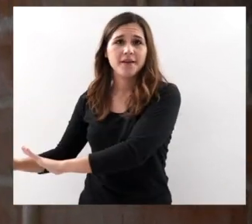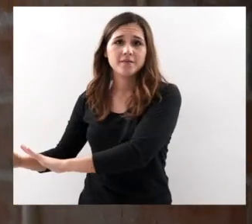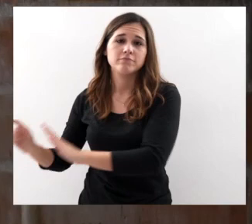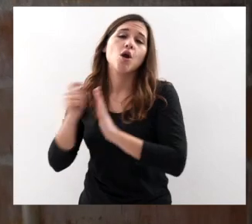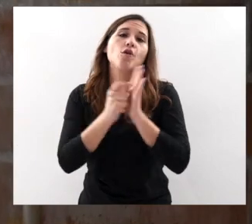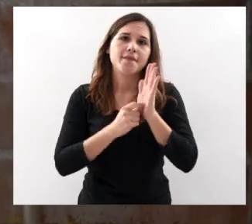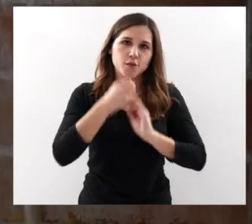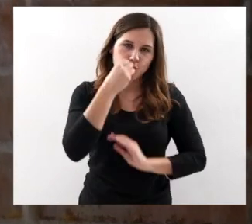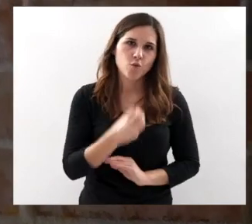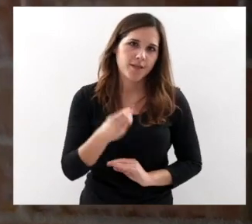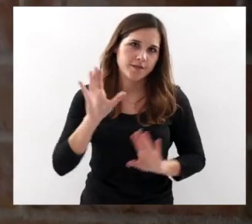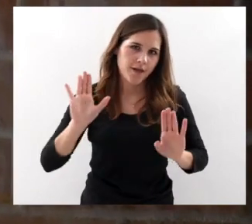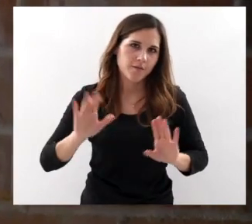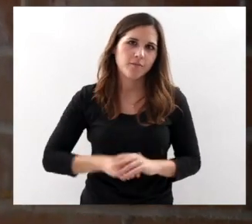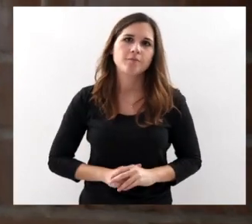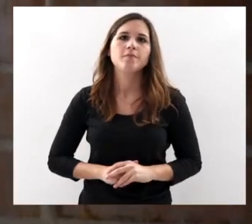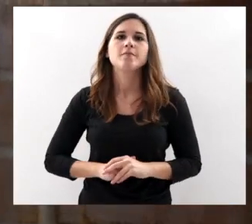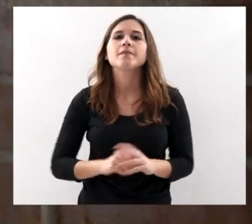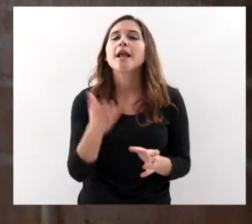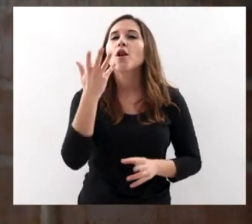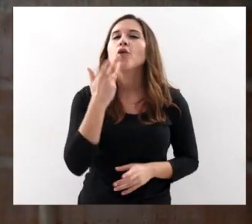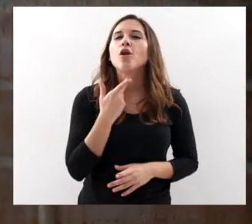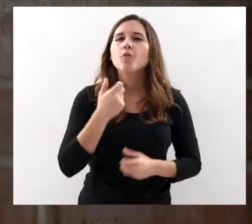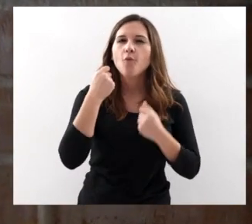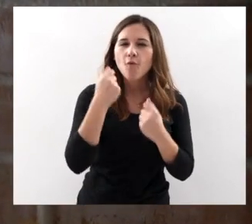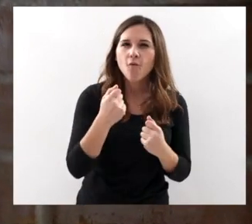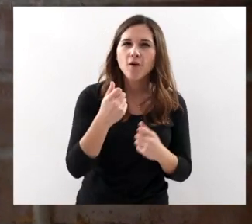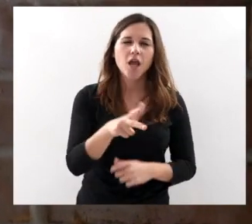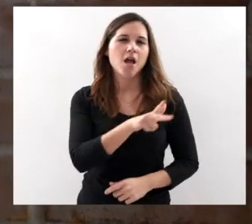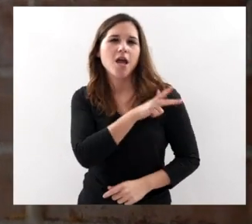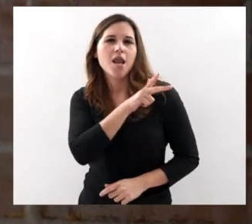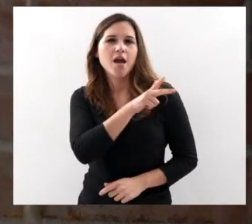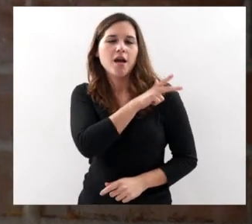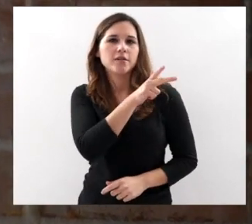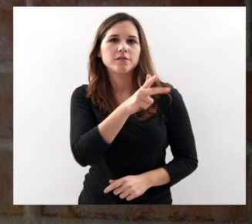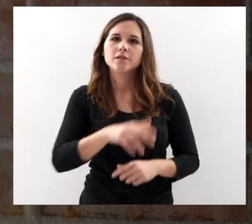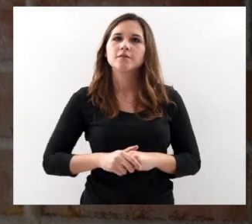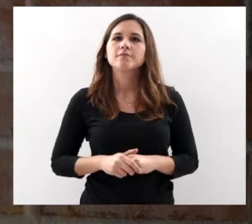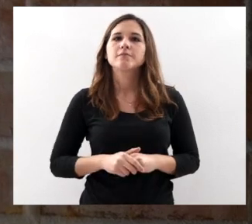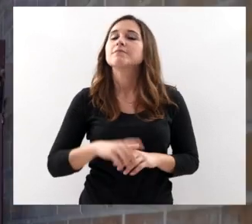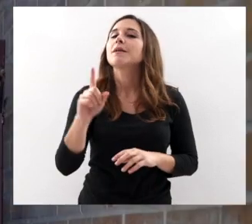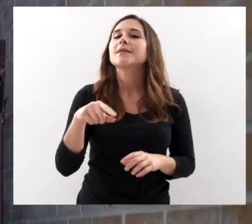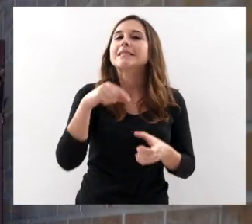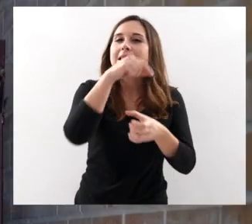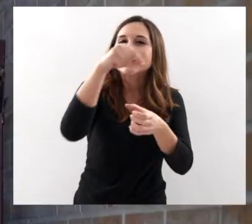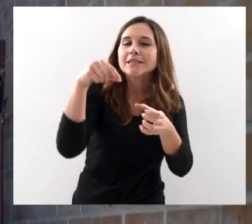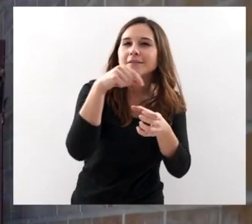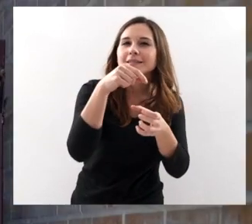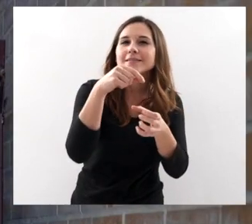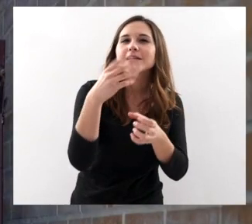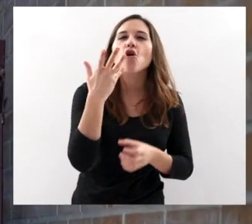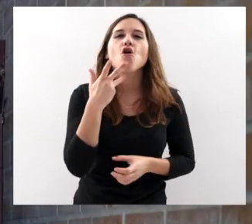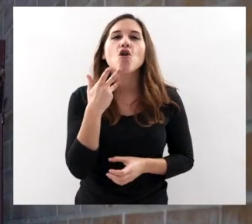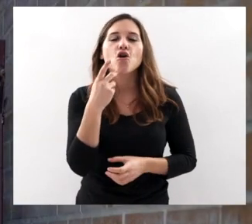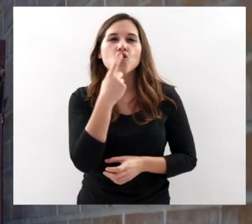Tiene una capa muy intensa Muy elegante Ya tiene ribetes ligeramente teja Que denotan la evolución